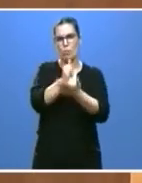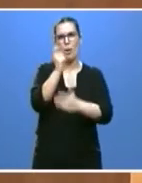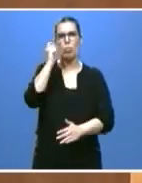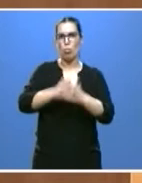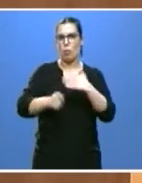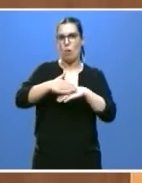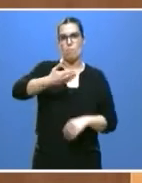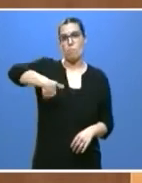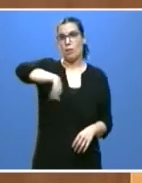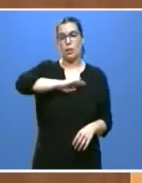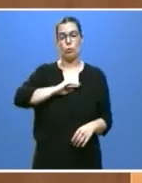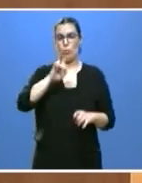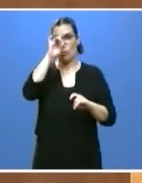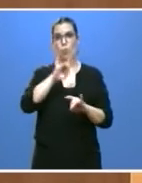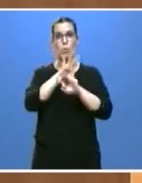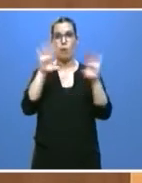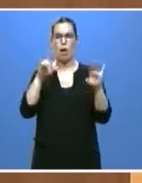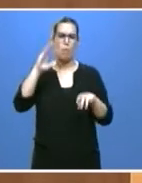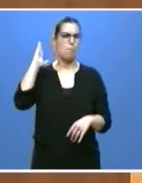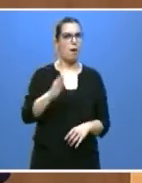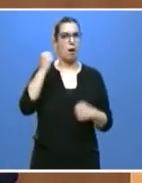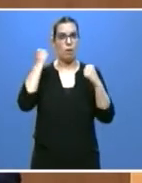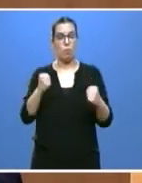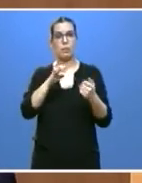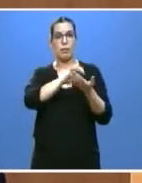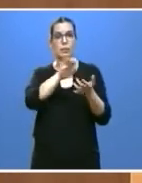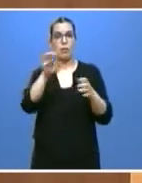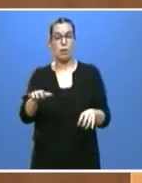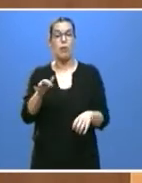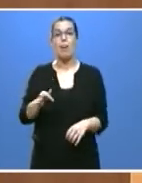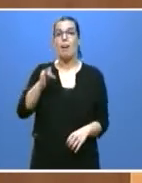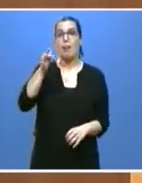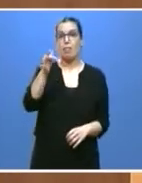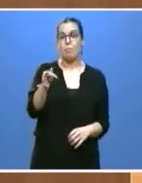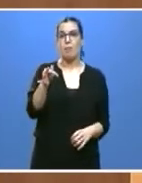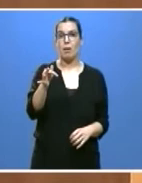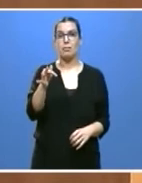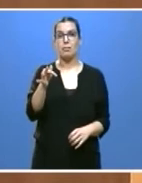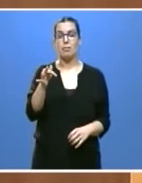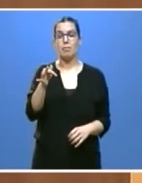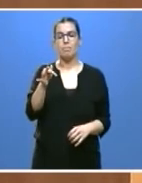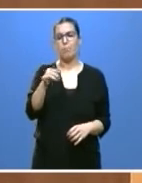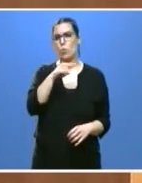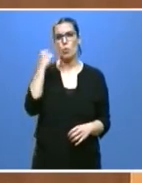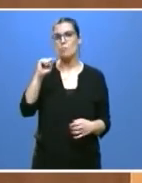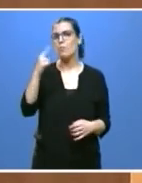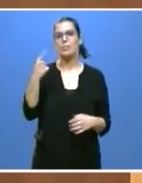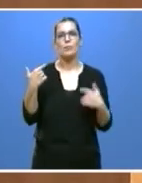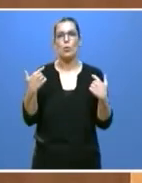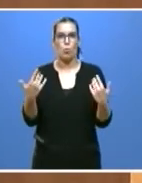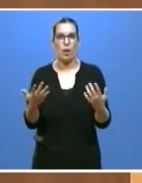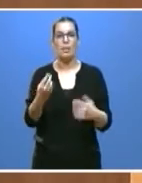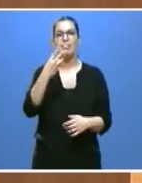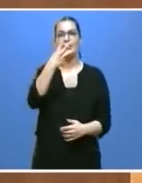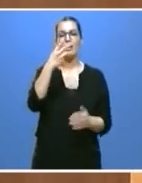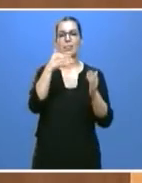Se ha enseñado especialmente con Castilla y León. Y además su más doloroso reflejo son los